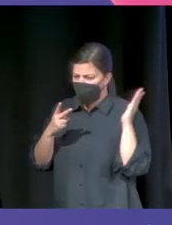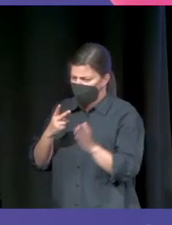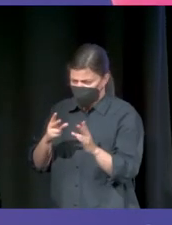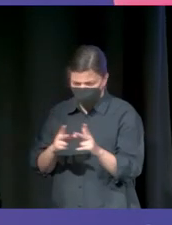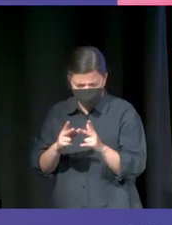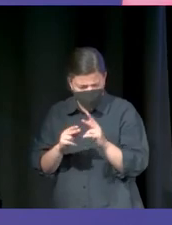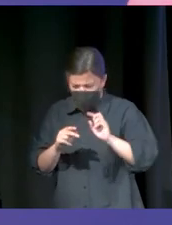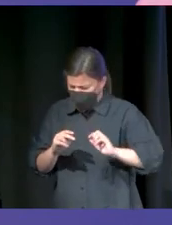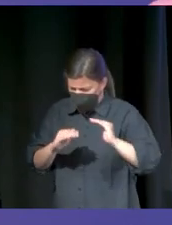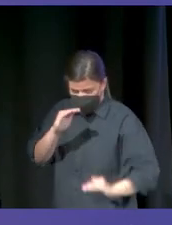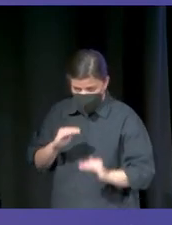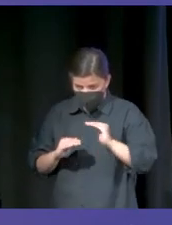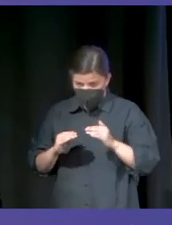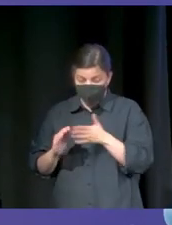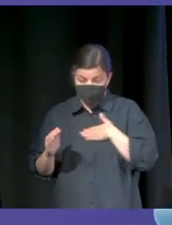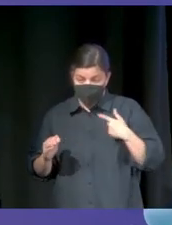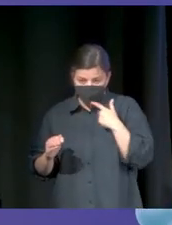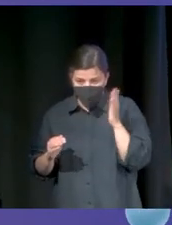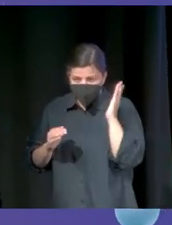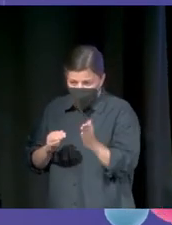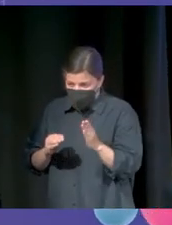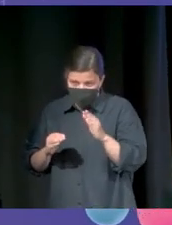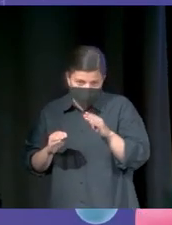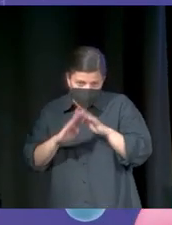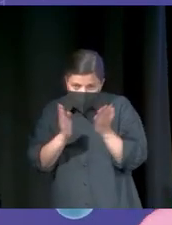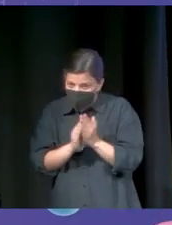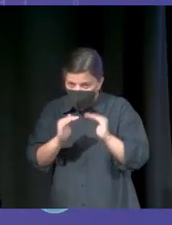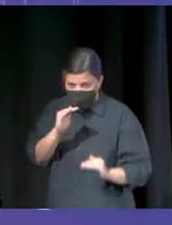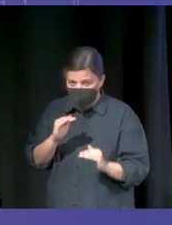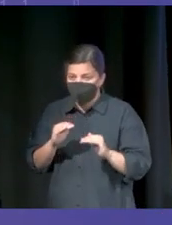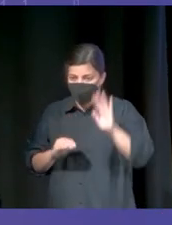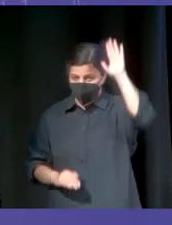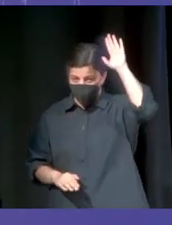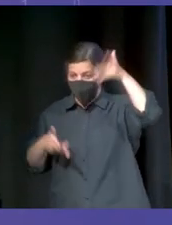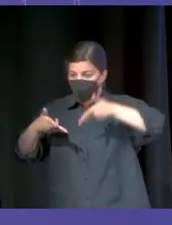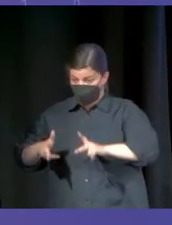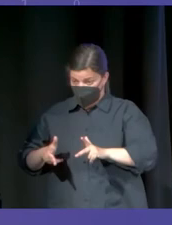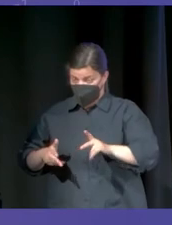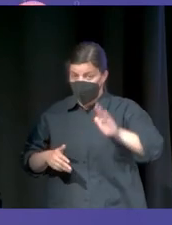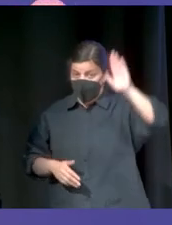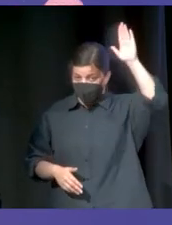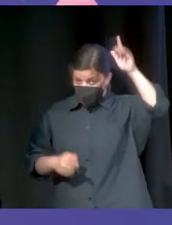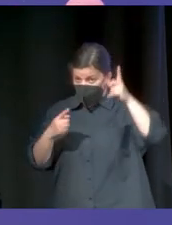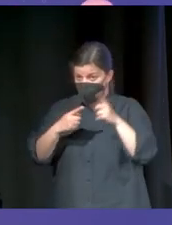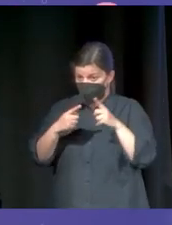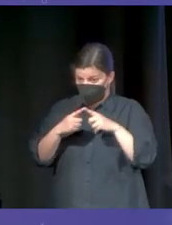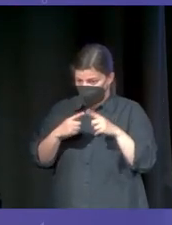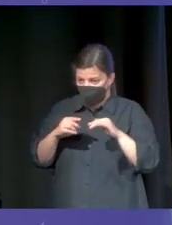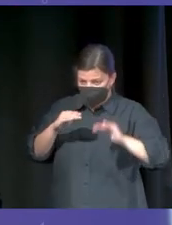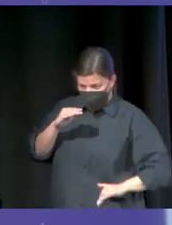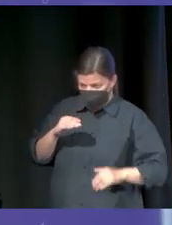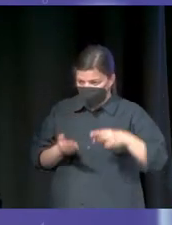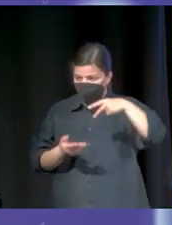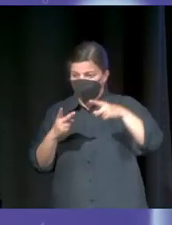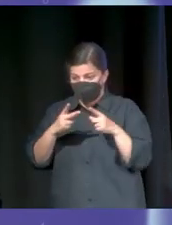en cada situación. Usa la inteligencia artificial para hacer el menor daño posible al mundo. Levantad la mano, pero os quedáis sentados, ¿vale? Mano es, menor daño posible. Levantaros de pie